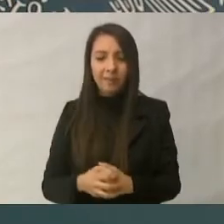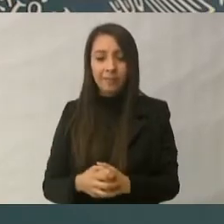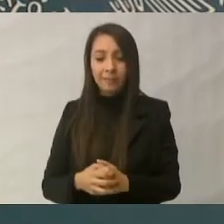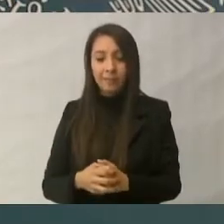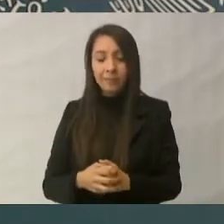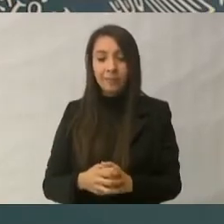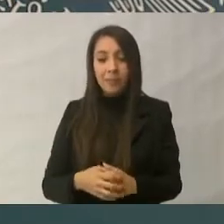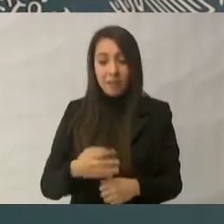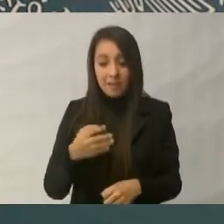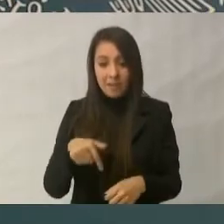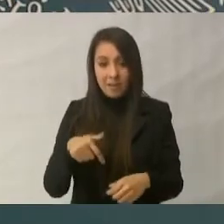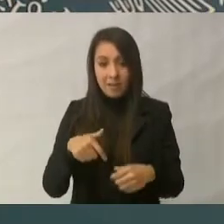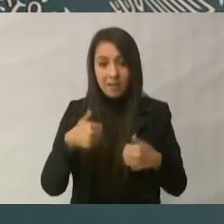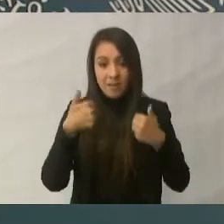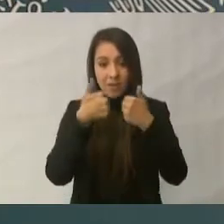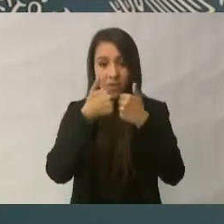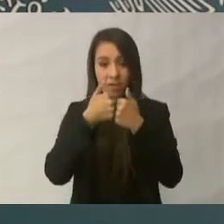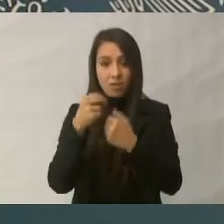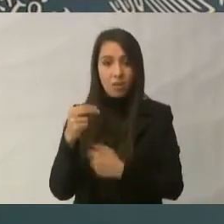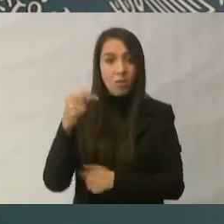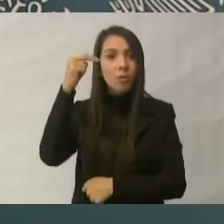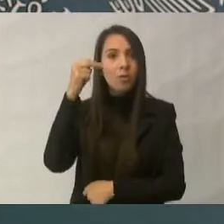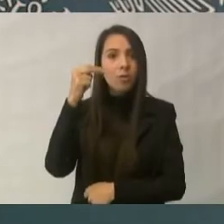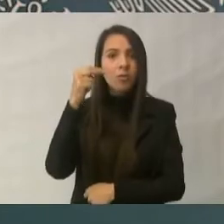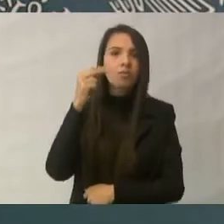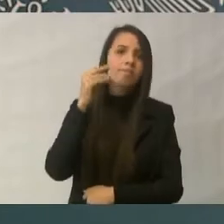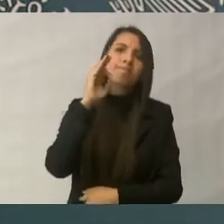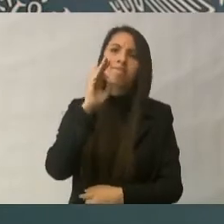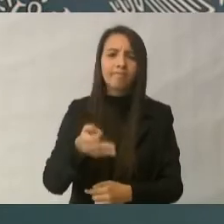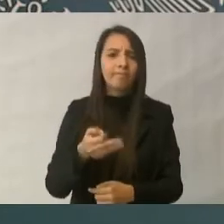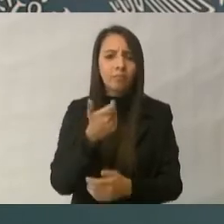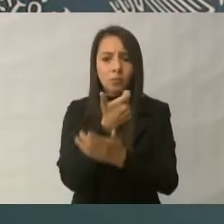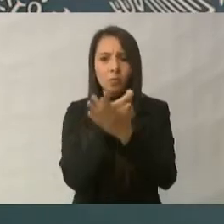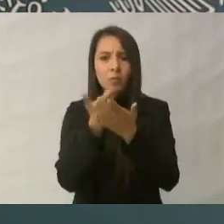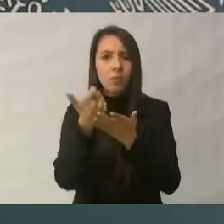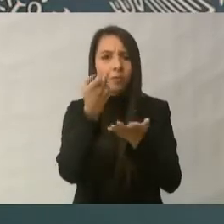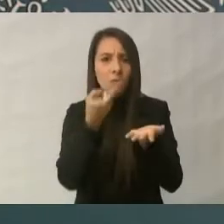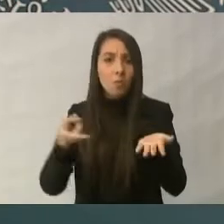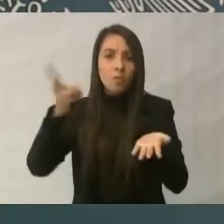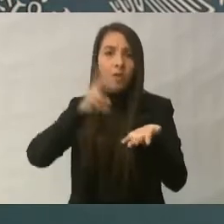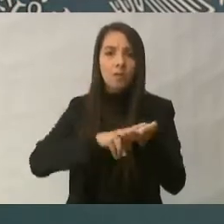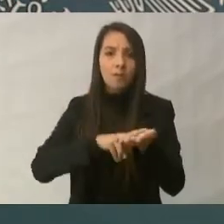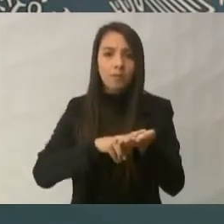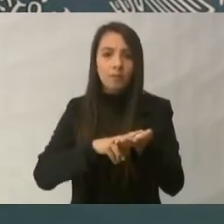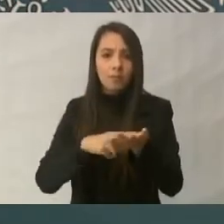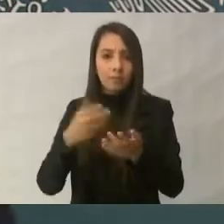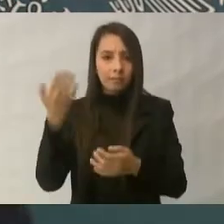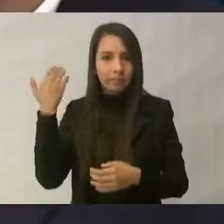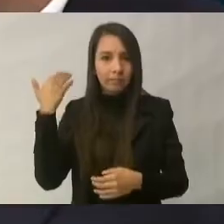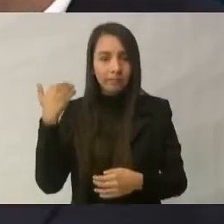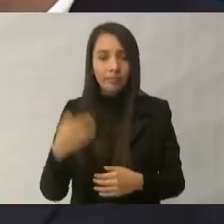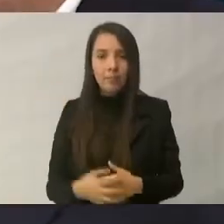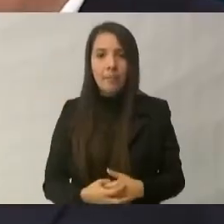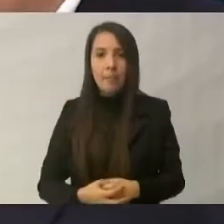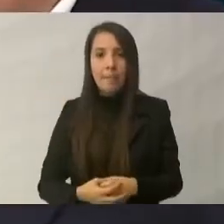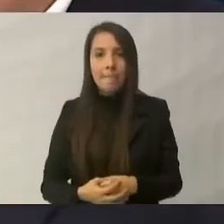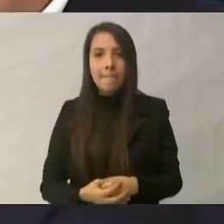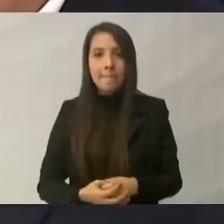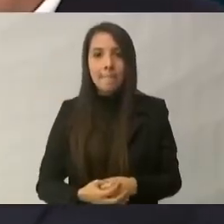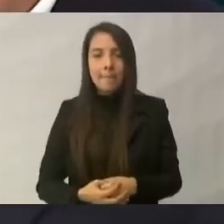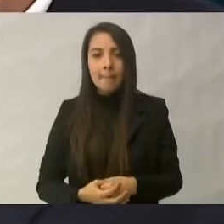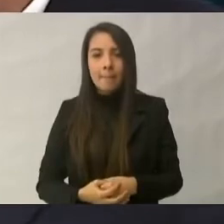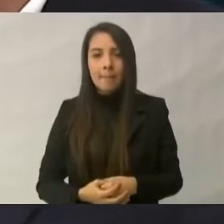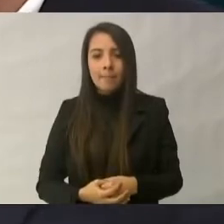se incrementó al doble el salario. Entonces, este programa